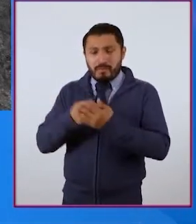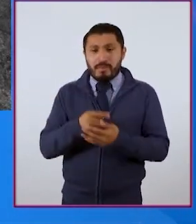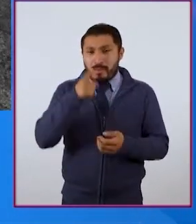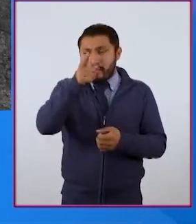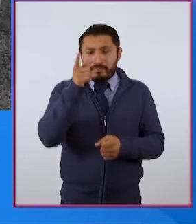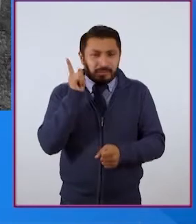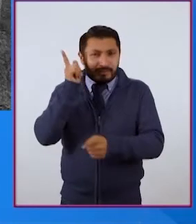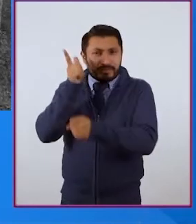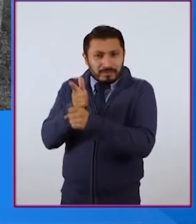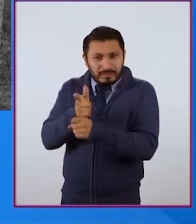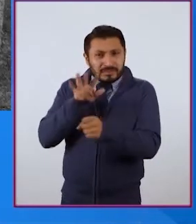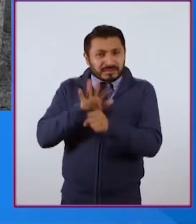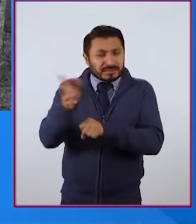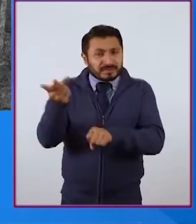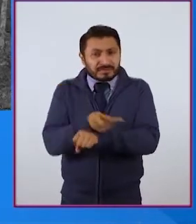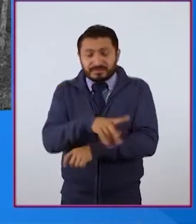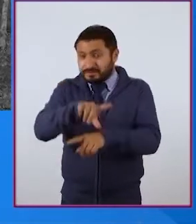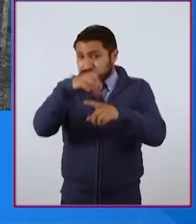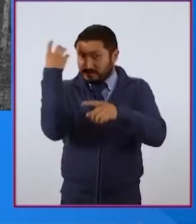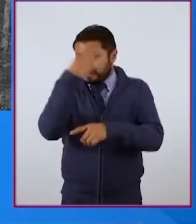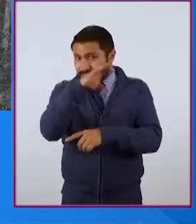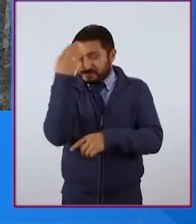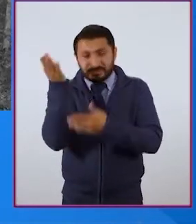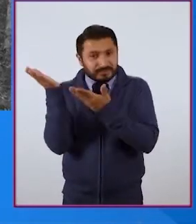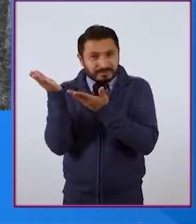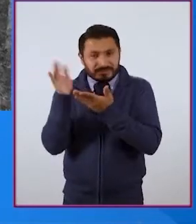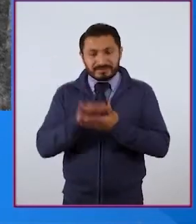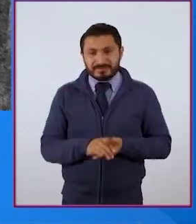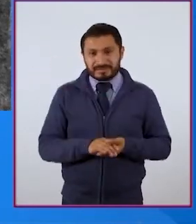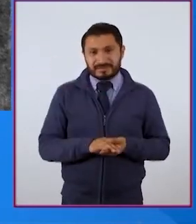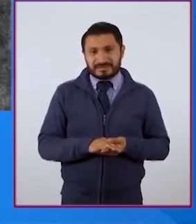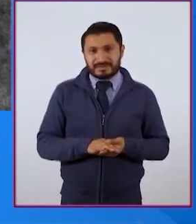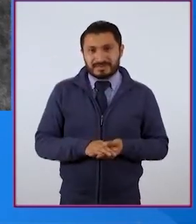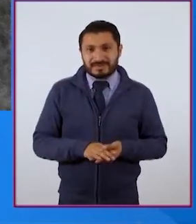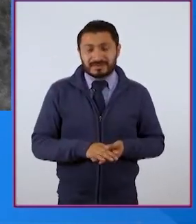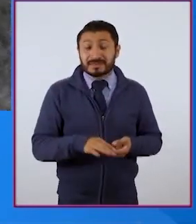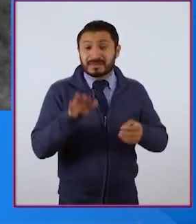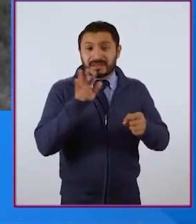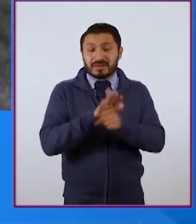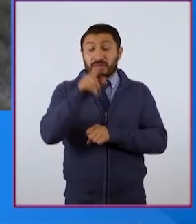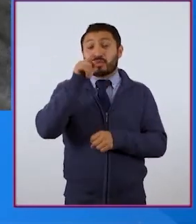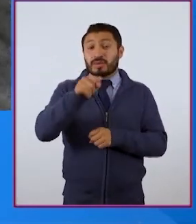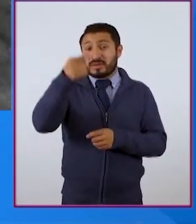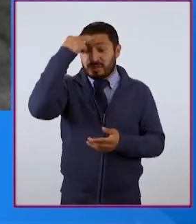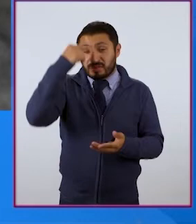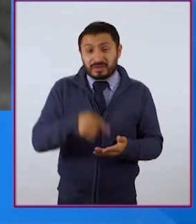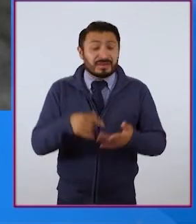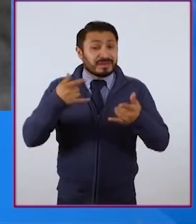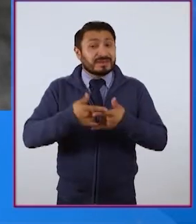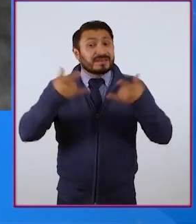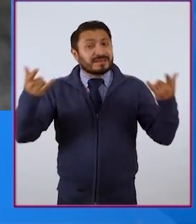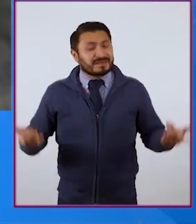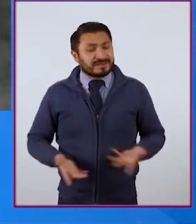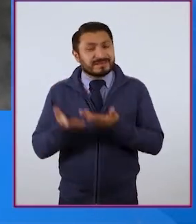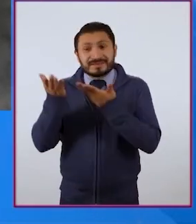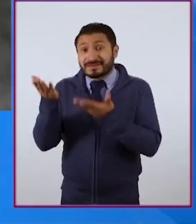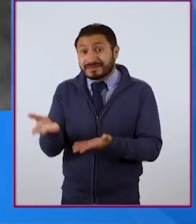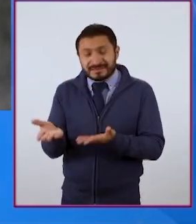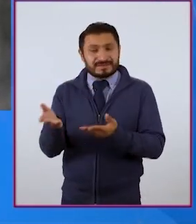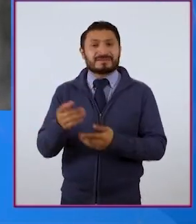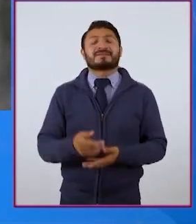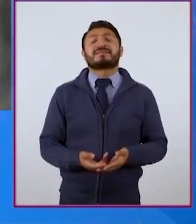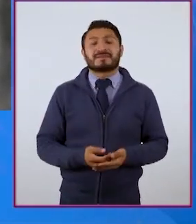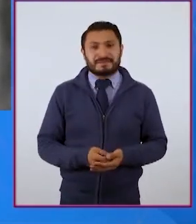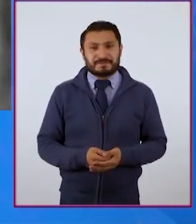Identifica qué sucede en esta fotografía. ¿Cuál crees que es la historia detrás del momento que